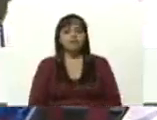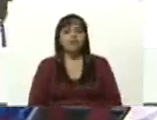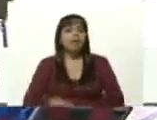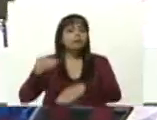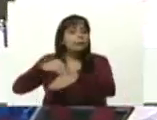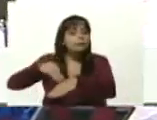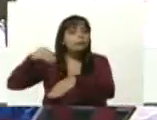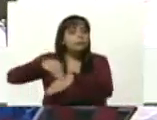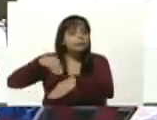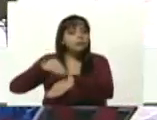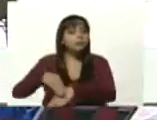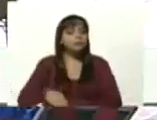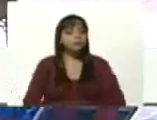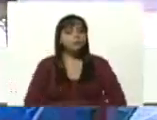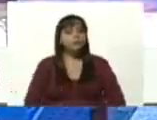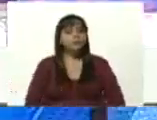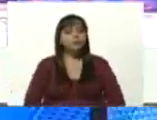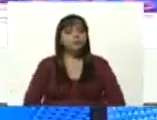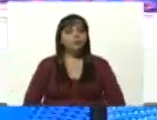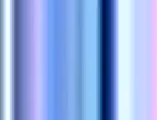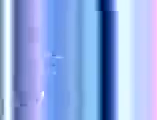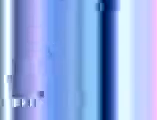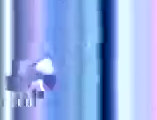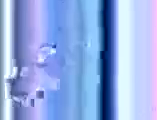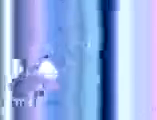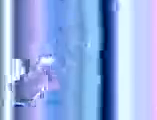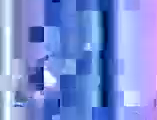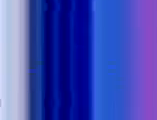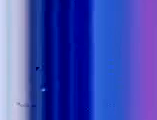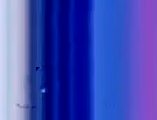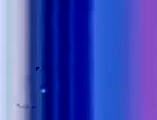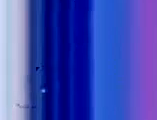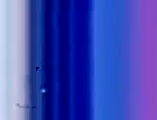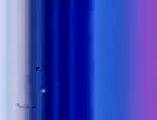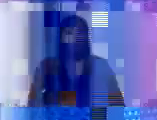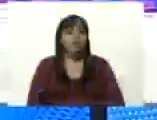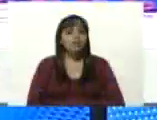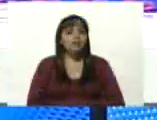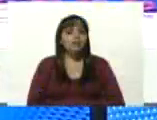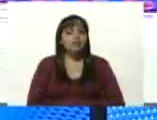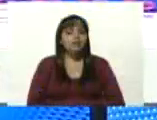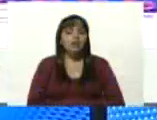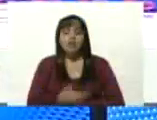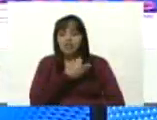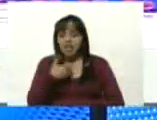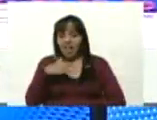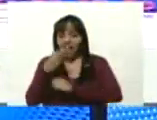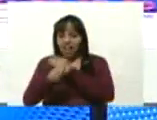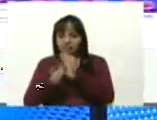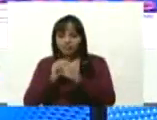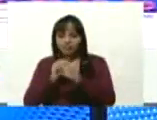alerta es que se dice alerta camina conspiración